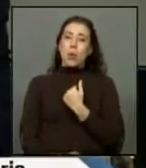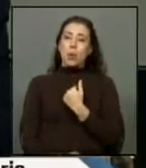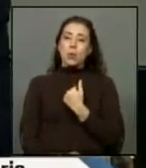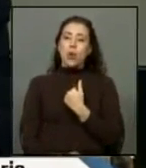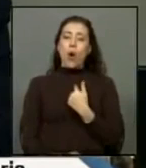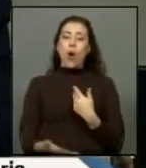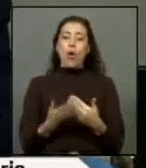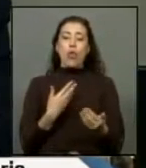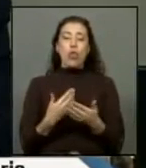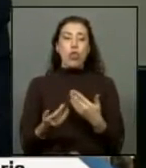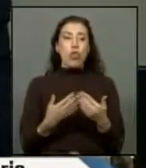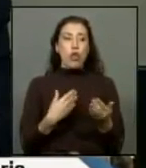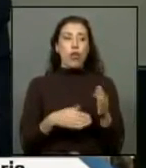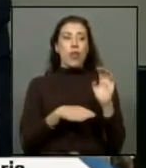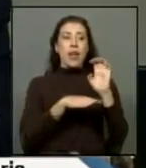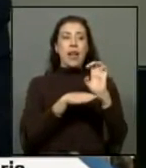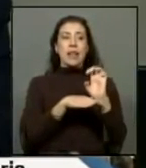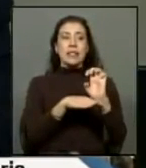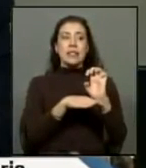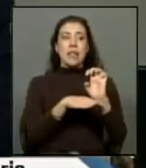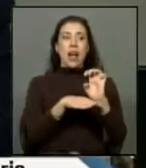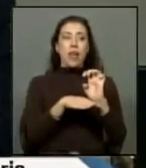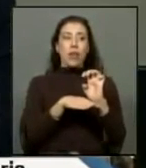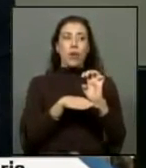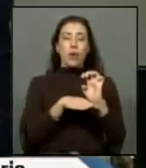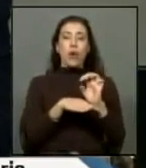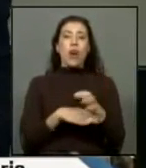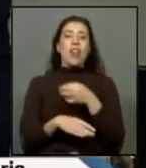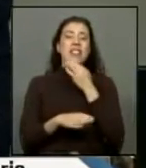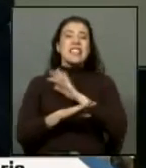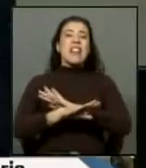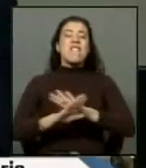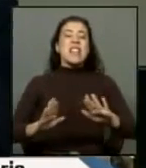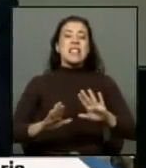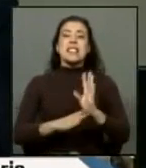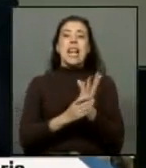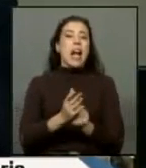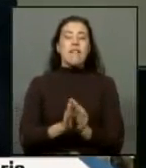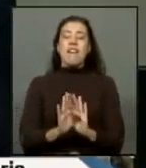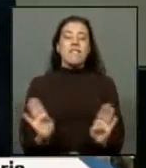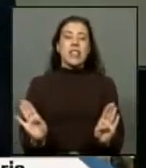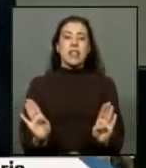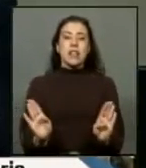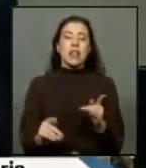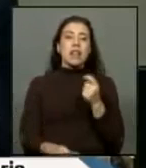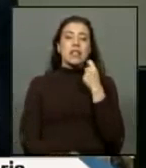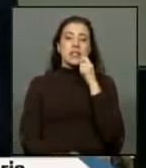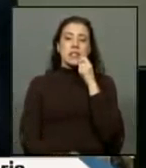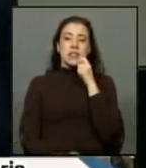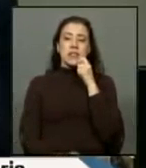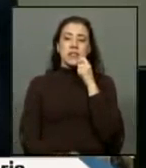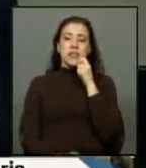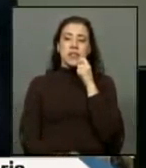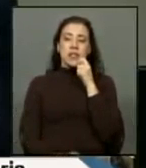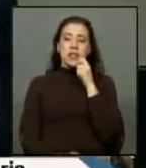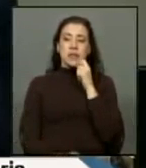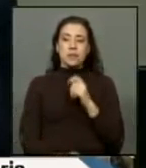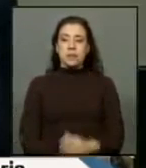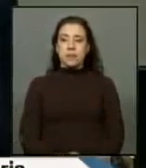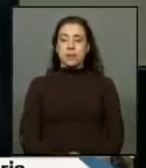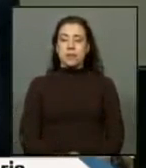¿dónde el Estado dice punto final? y eso significa a lo mejor